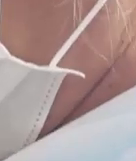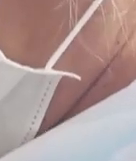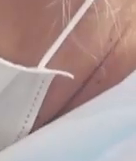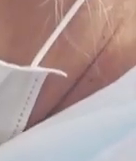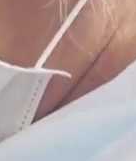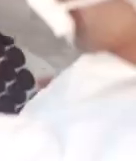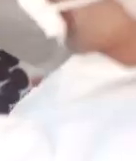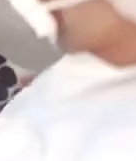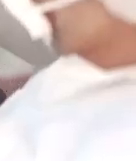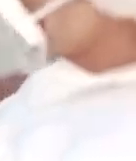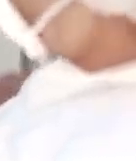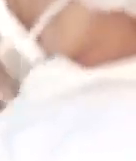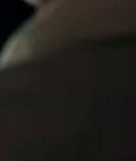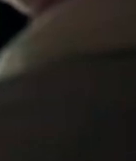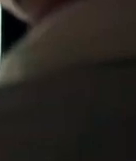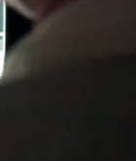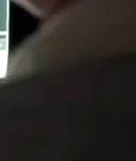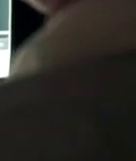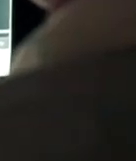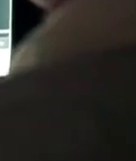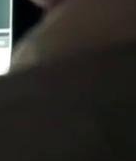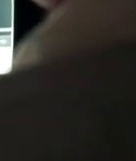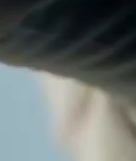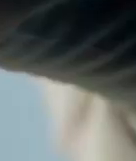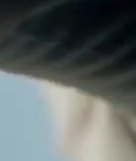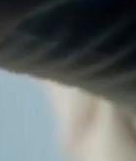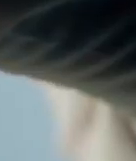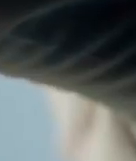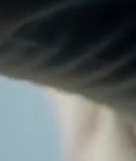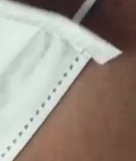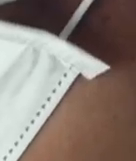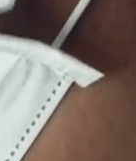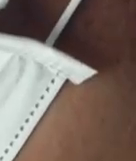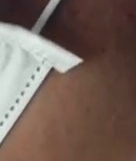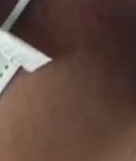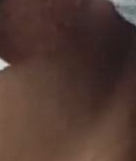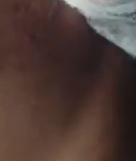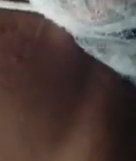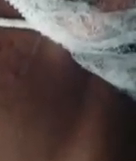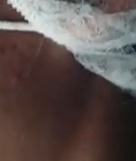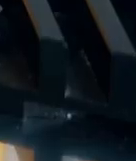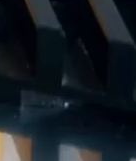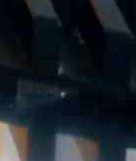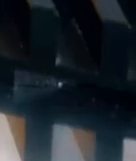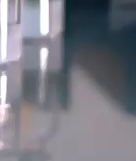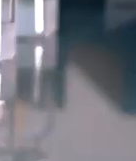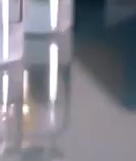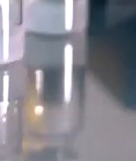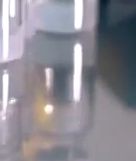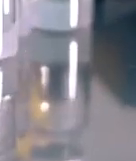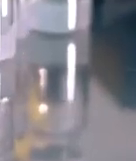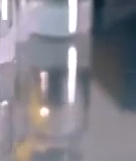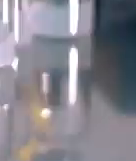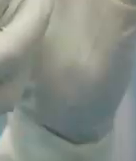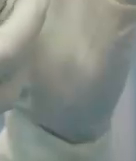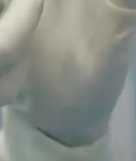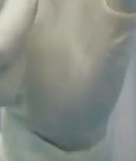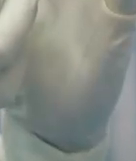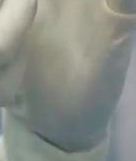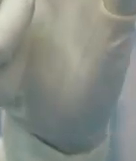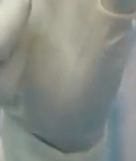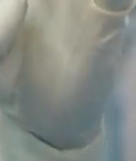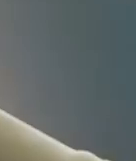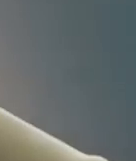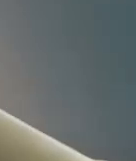de experiencias del tiempo y esfuerzo de científicos estrellas será también una dosis de resistencia y